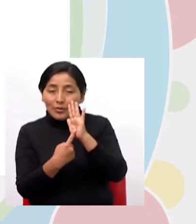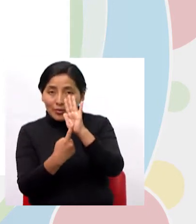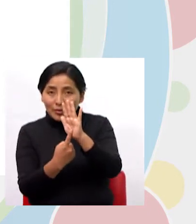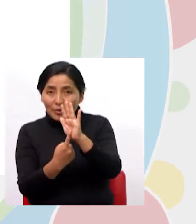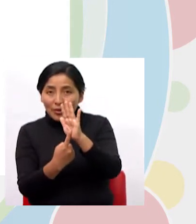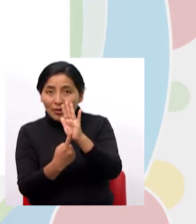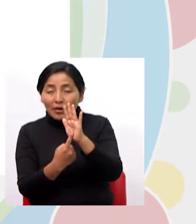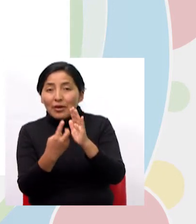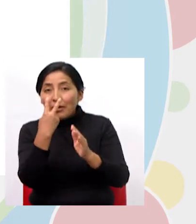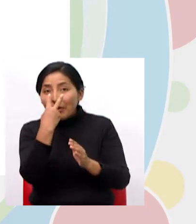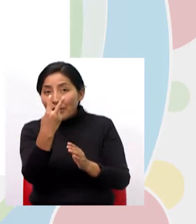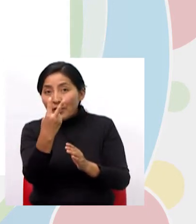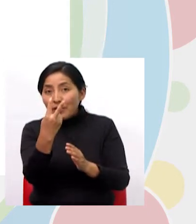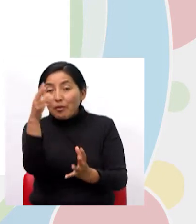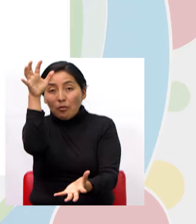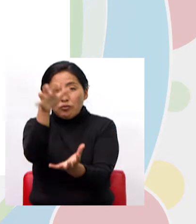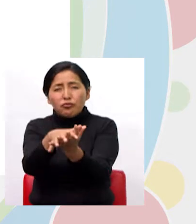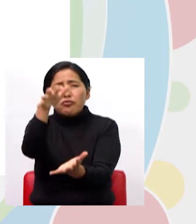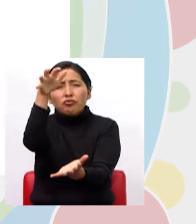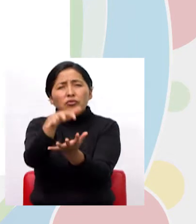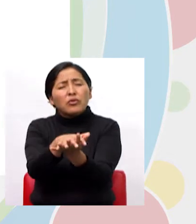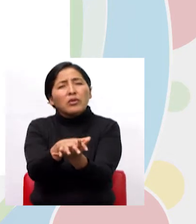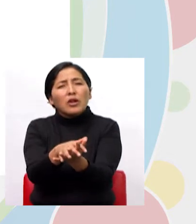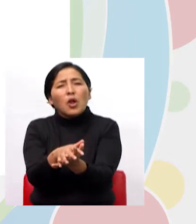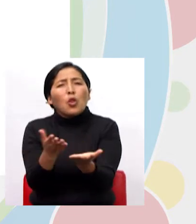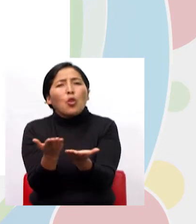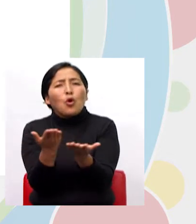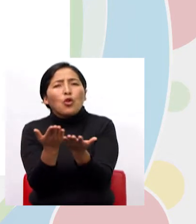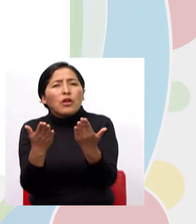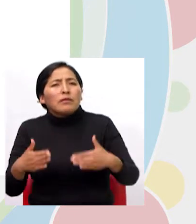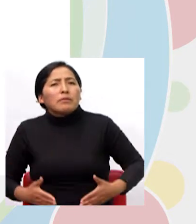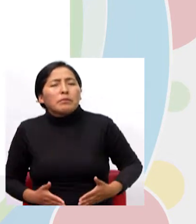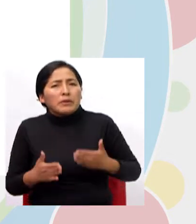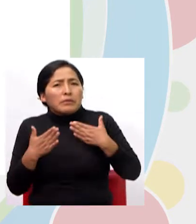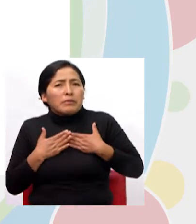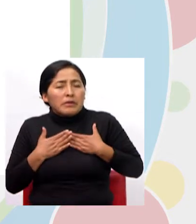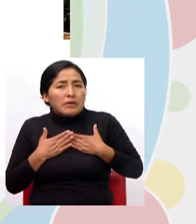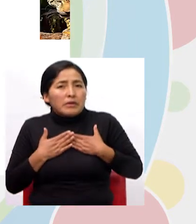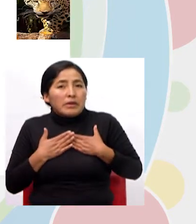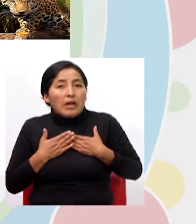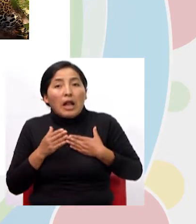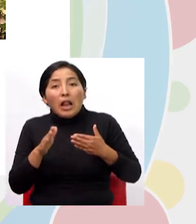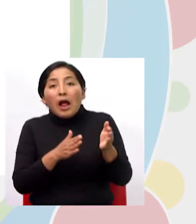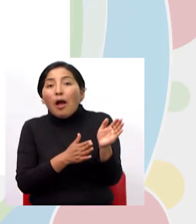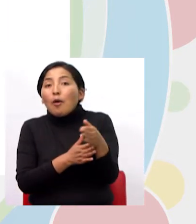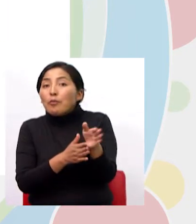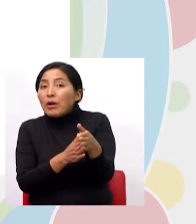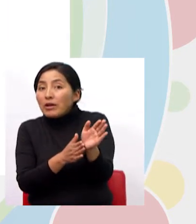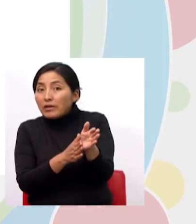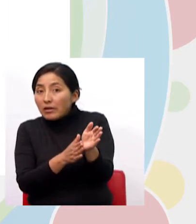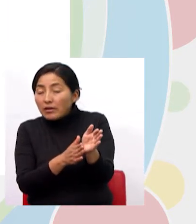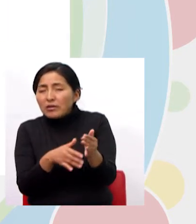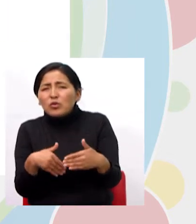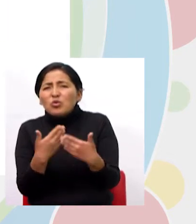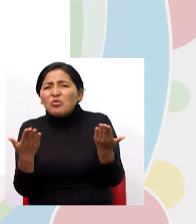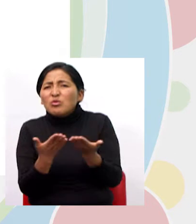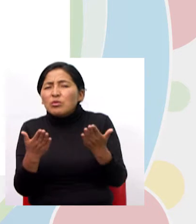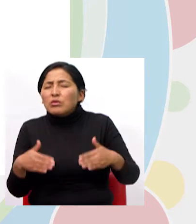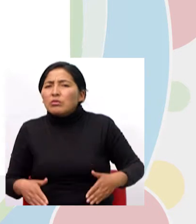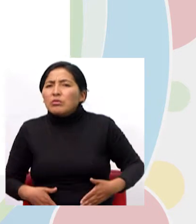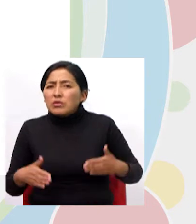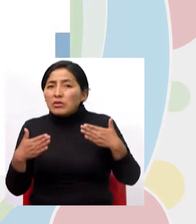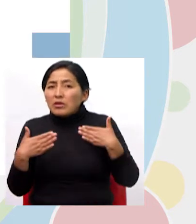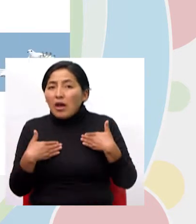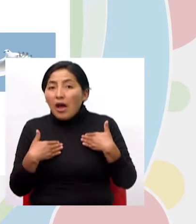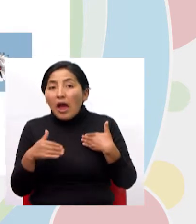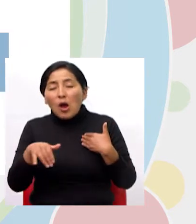ahí observamos a un cocodrilo luego a los peces vamos pensando a dónde pertenecen tenemos a un